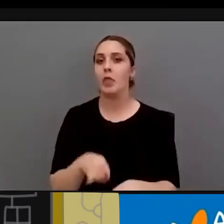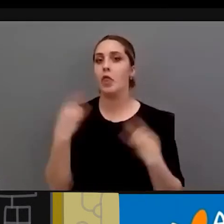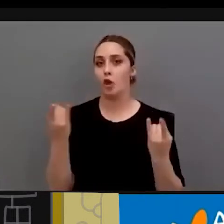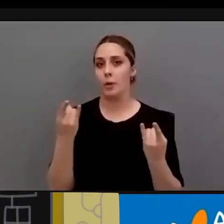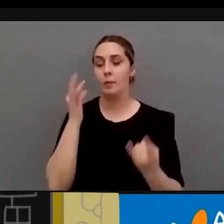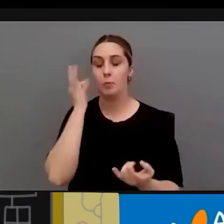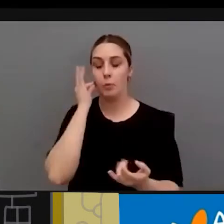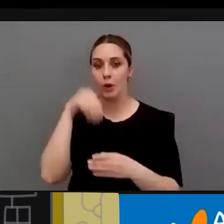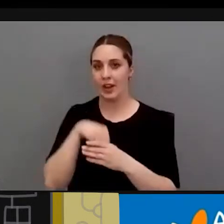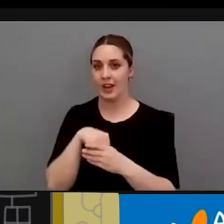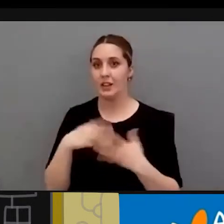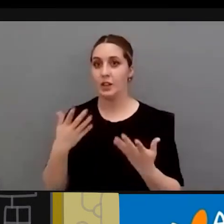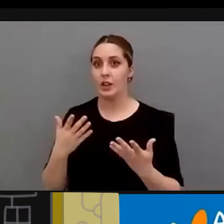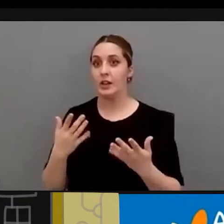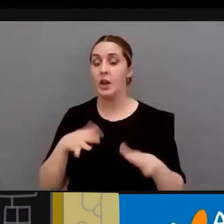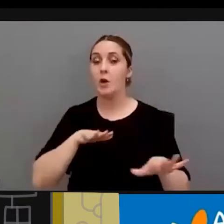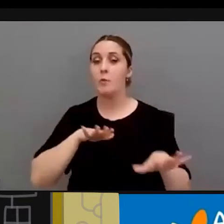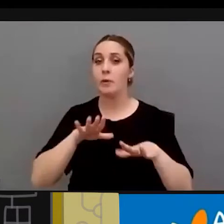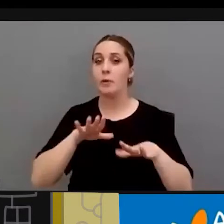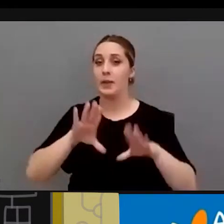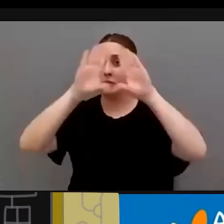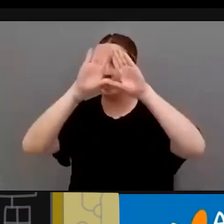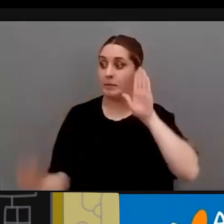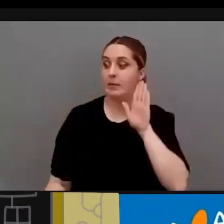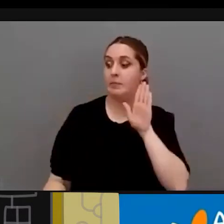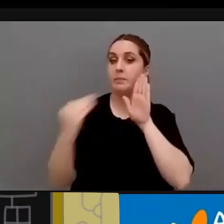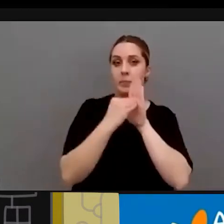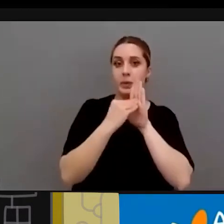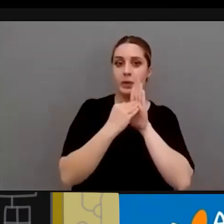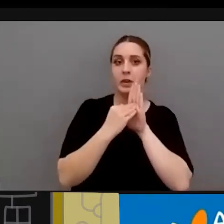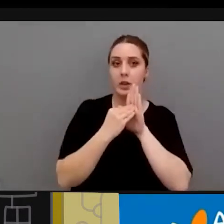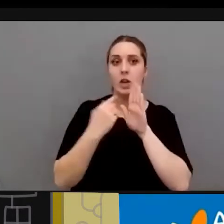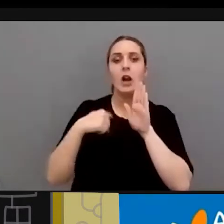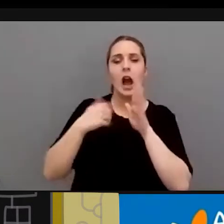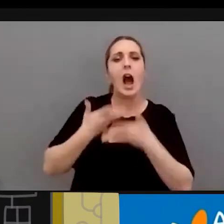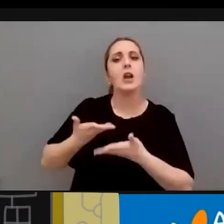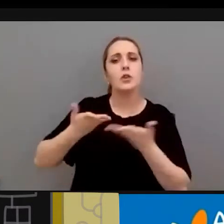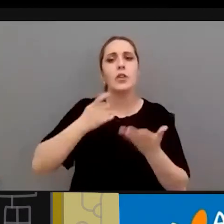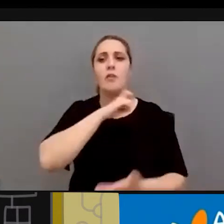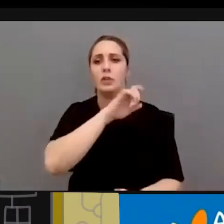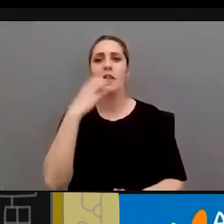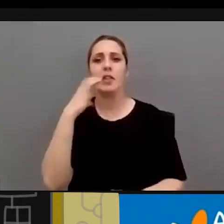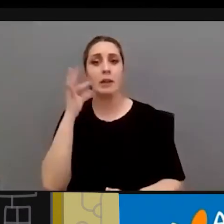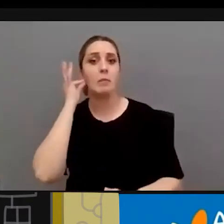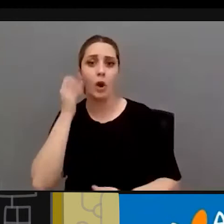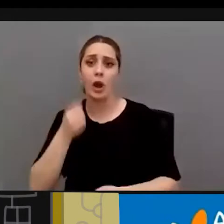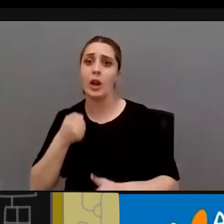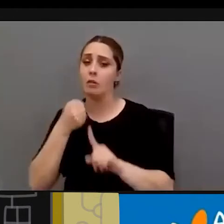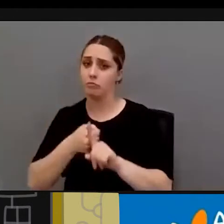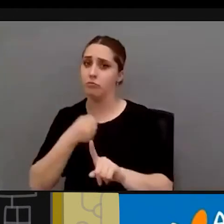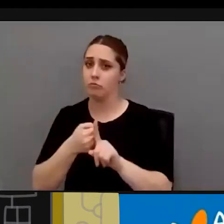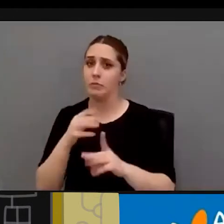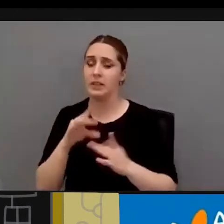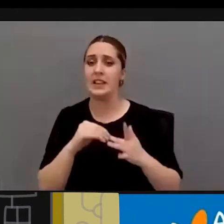y por lo tanto esta incorporación al movimiento feminista al que tanto ha ayudado si me permitís la Fundación CERMI Mujeres y el liderazgo de